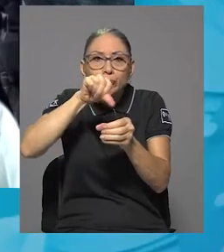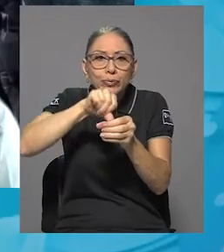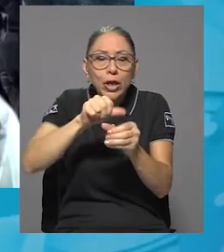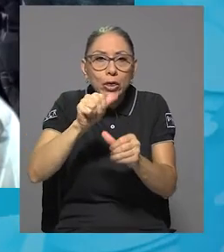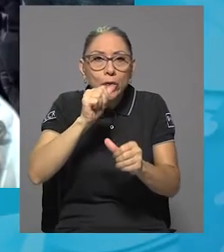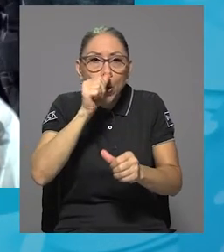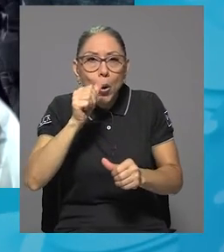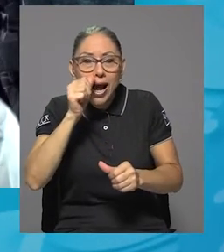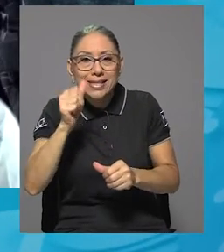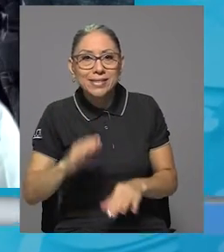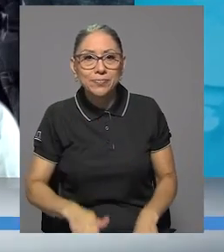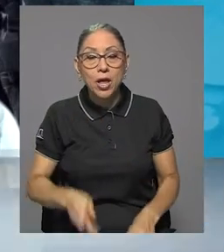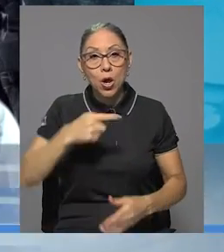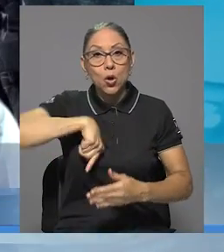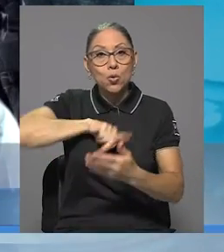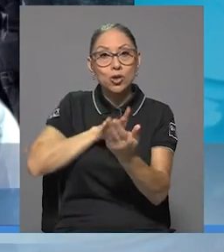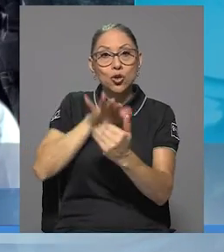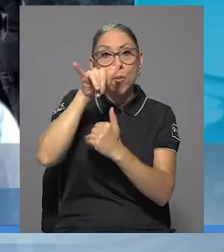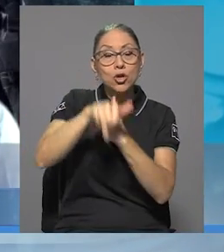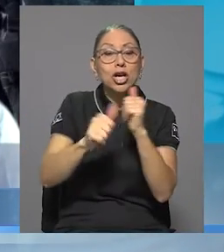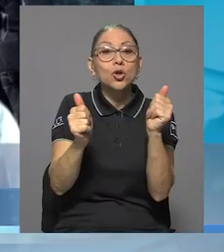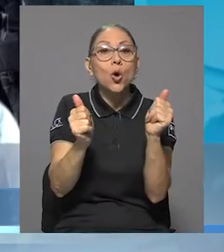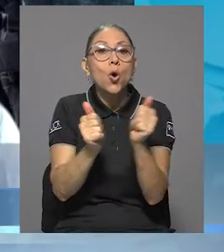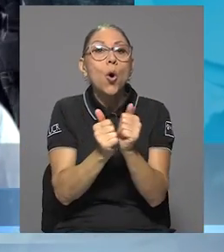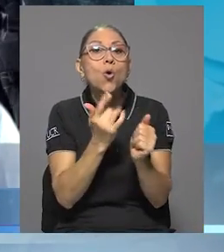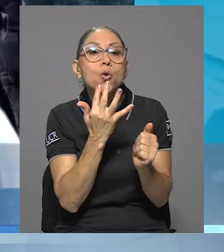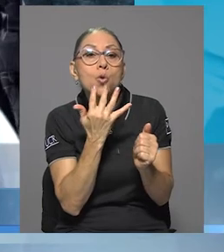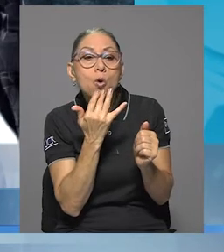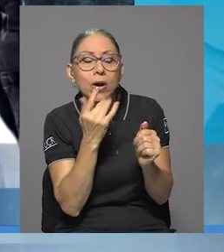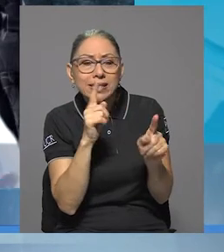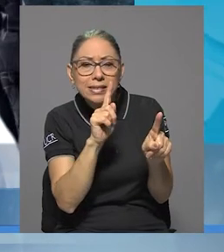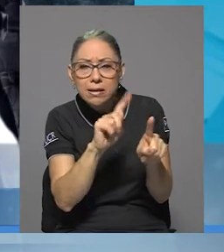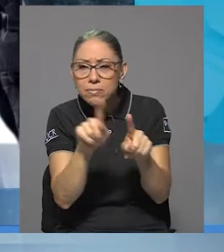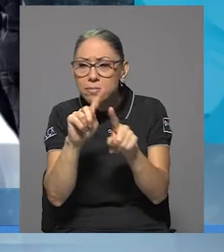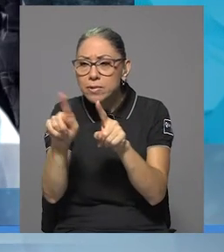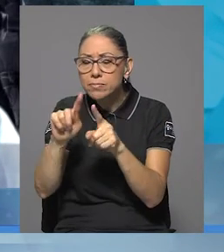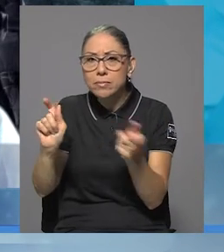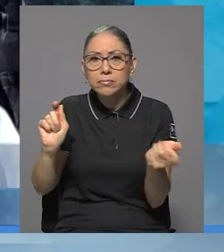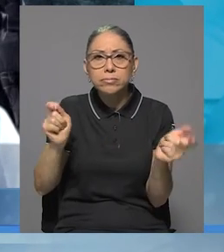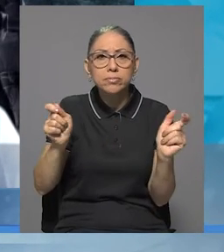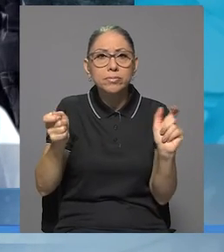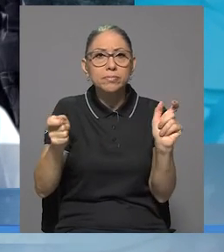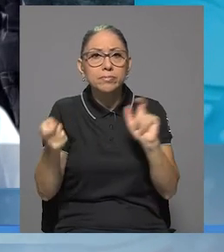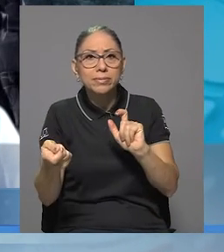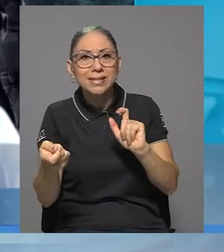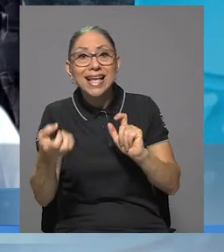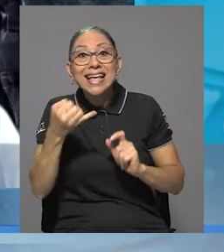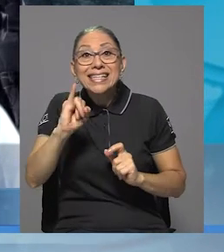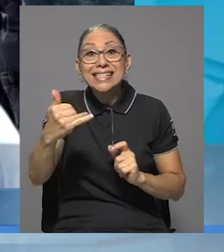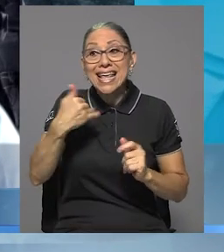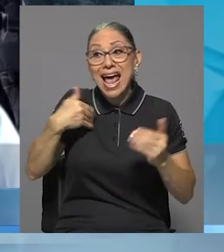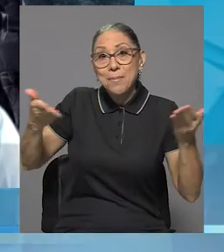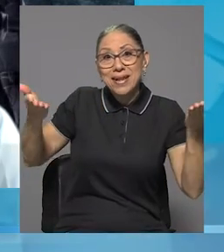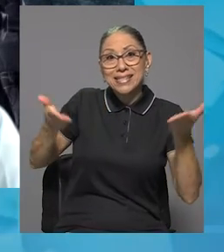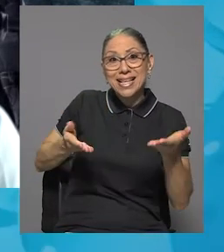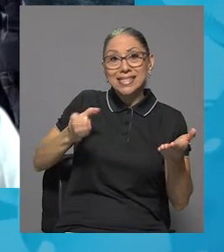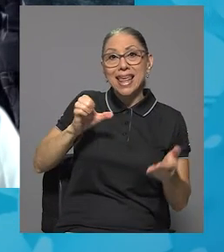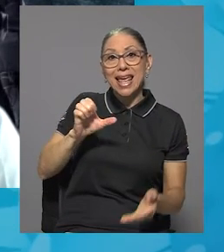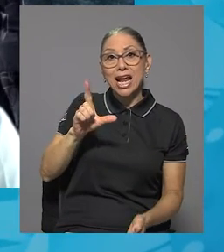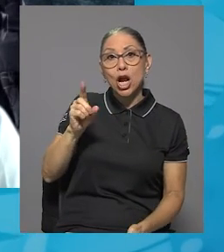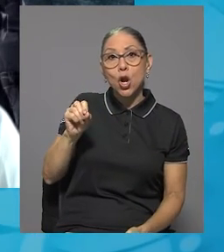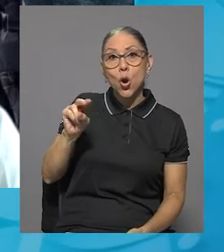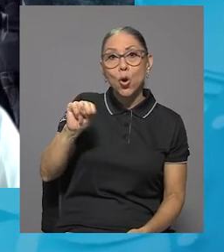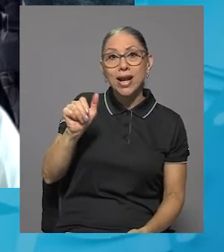Nuestro proyecto se basa en un indicador colorimétrico, es decir, se ve en cambio de color, si hay presencia de clonazepam en